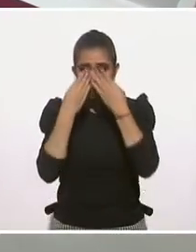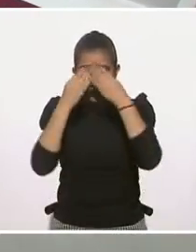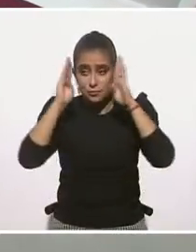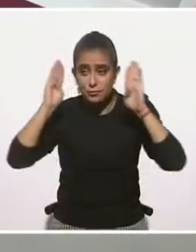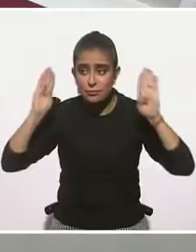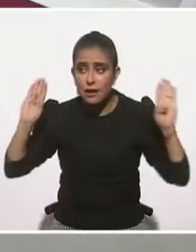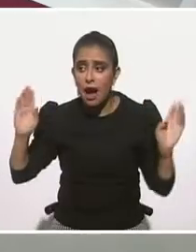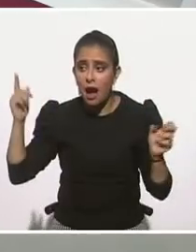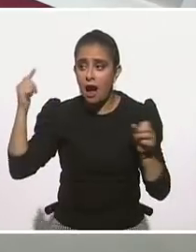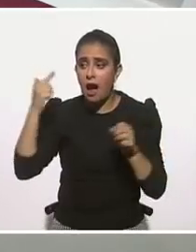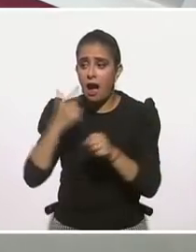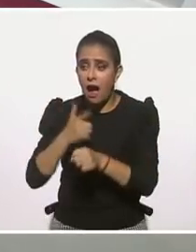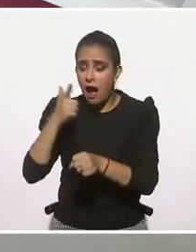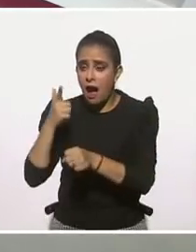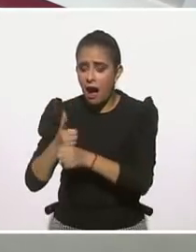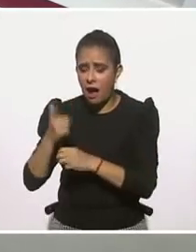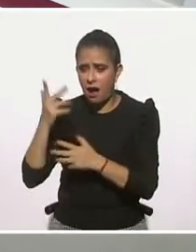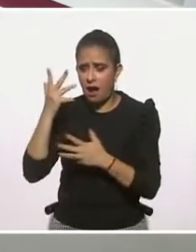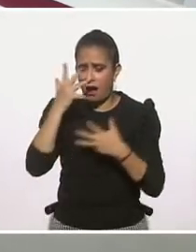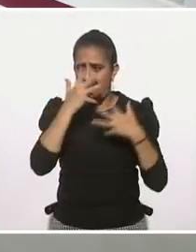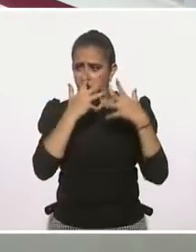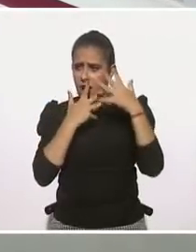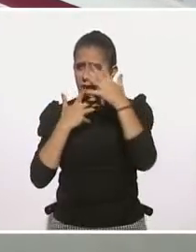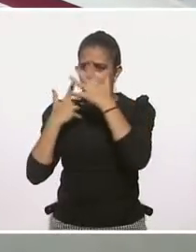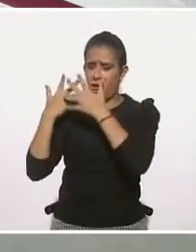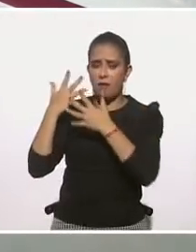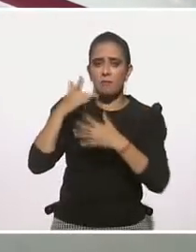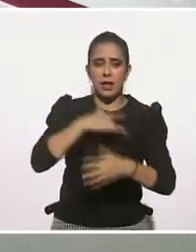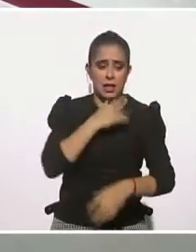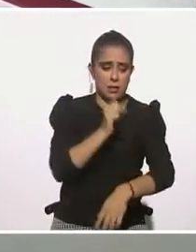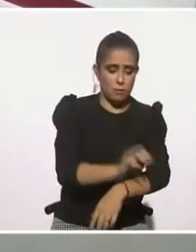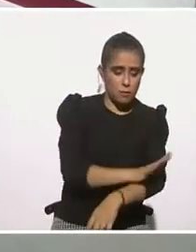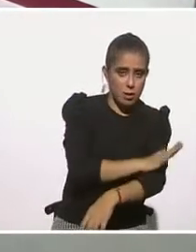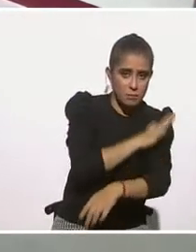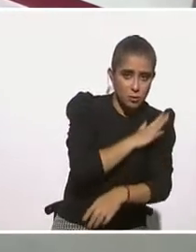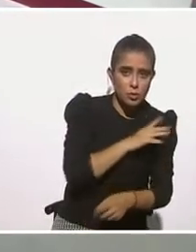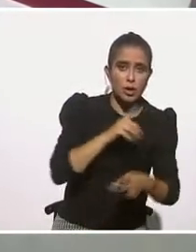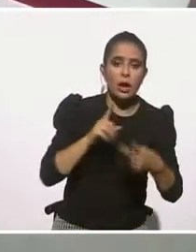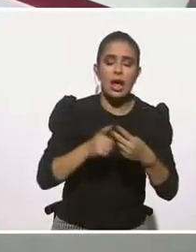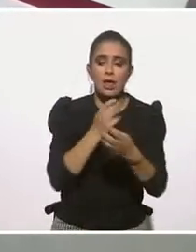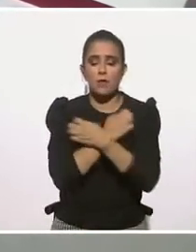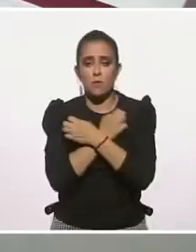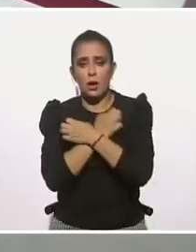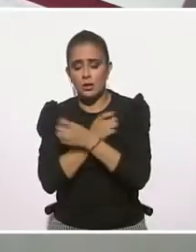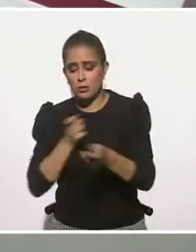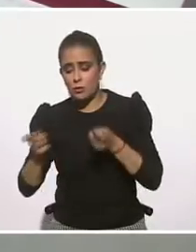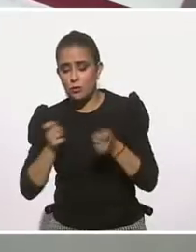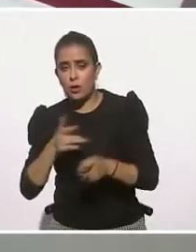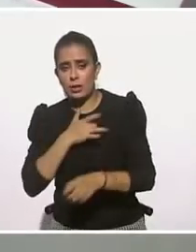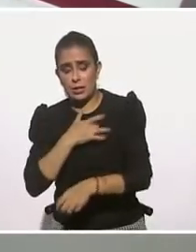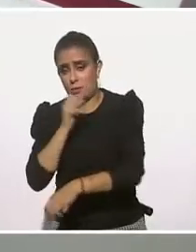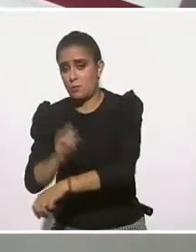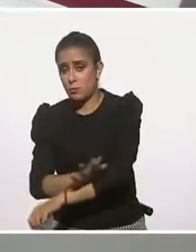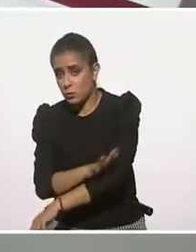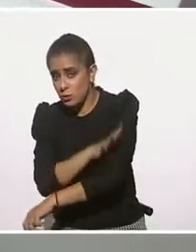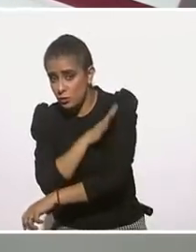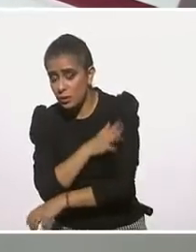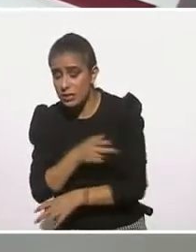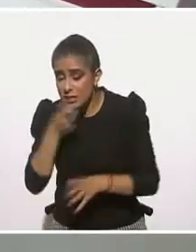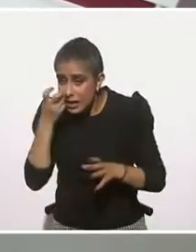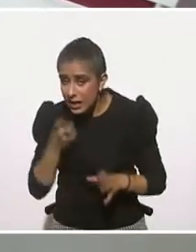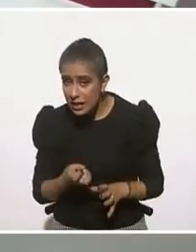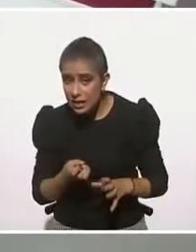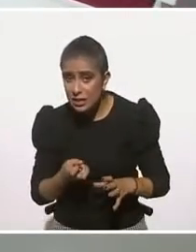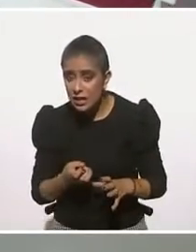que genera más confusión. educación emocional y educación en las emociones son el conocimiento de esto es un terreno que